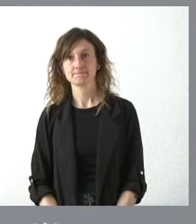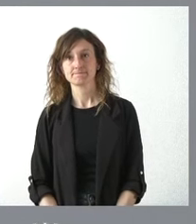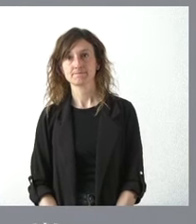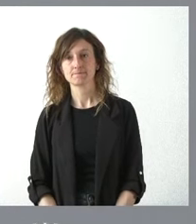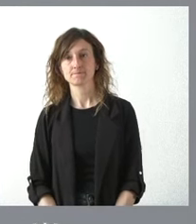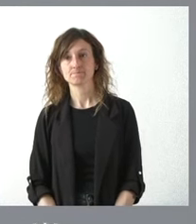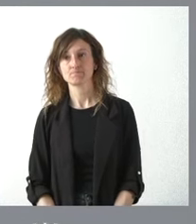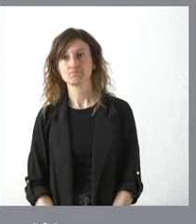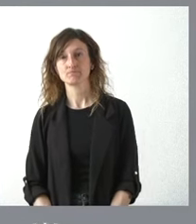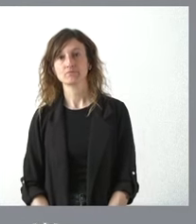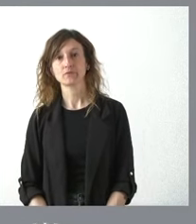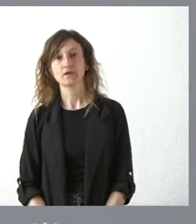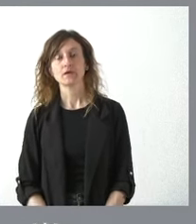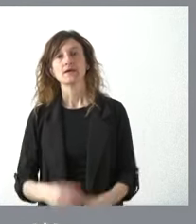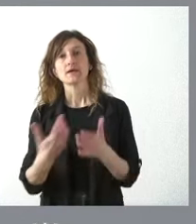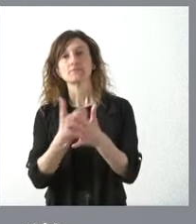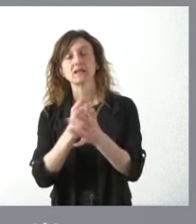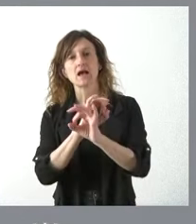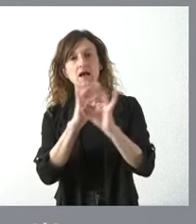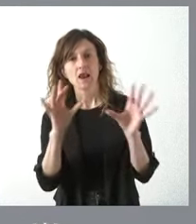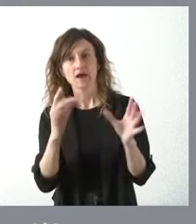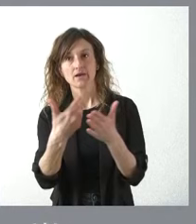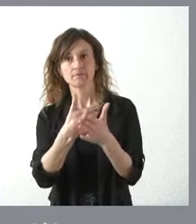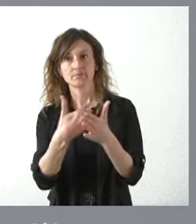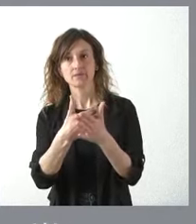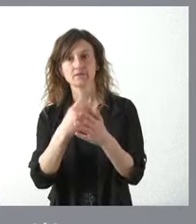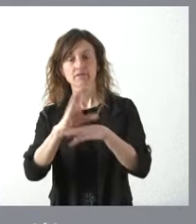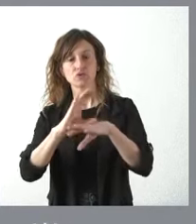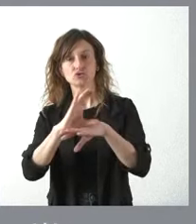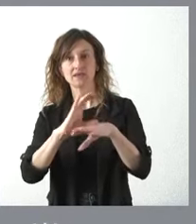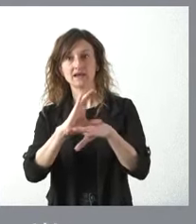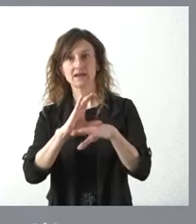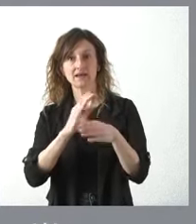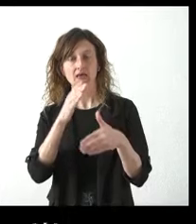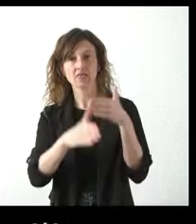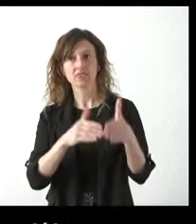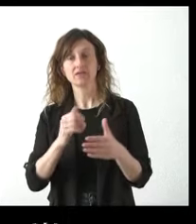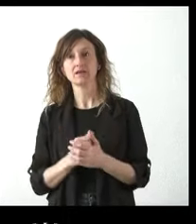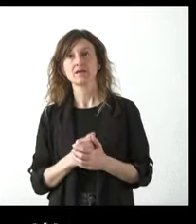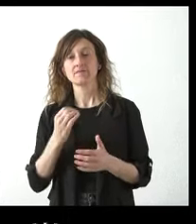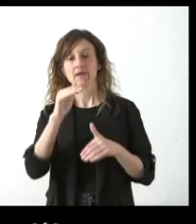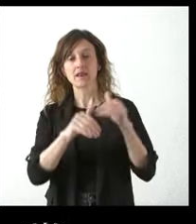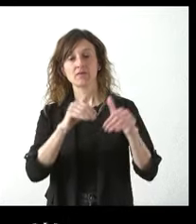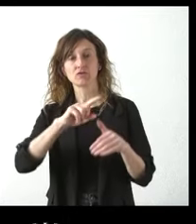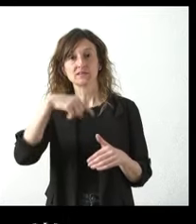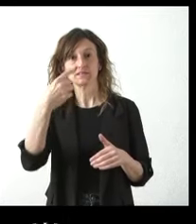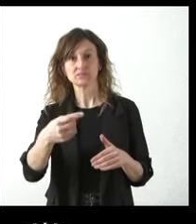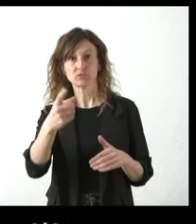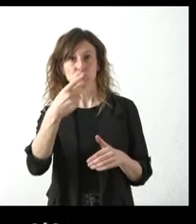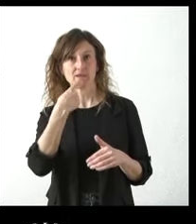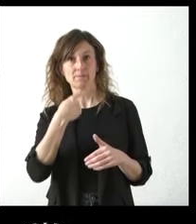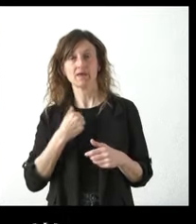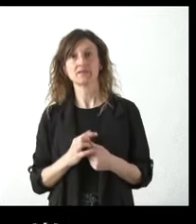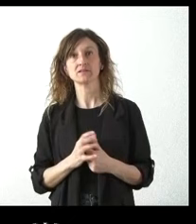Buenos días una aclaración la comparecencia de los consejeros dado que tiene que ser después de las elecciones según usted ha dicho